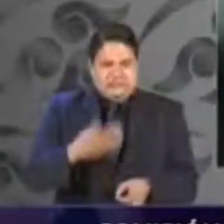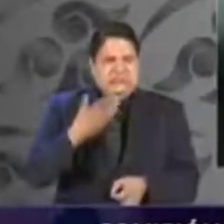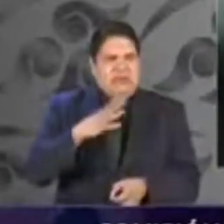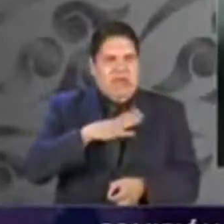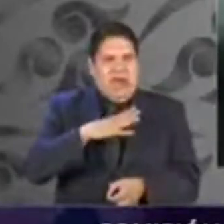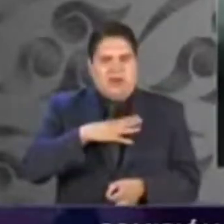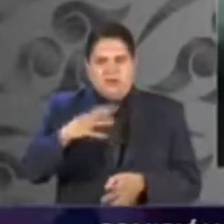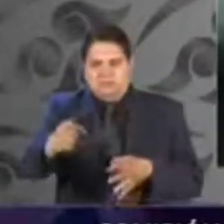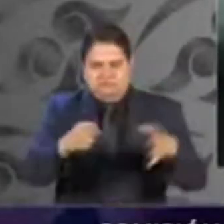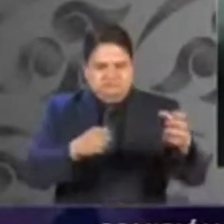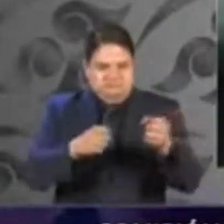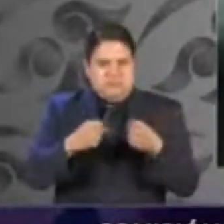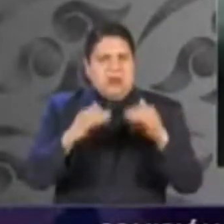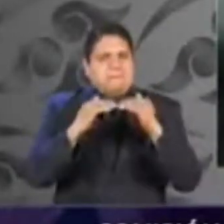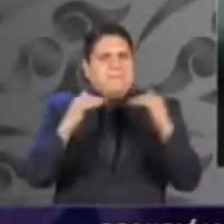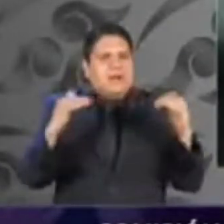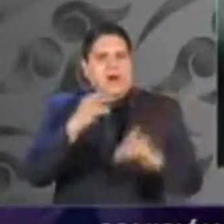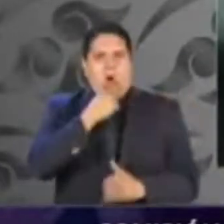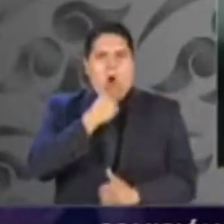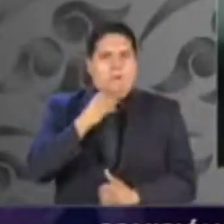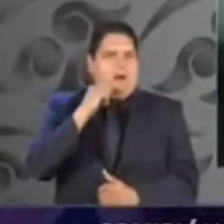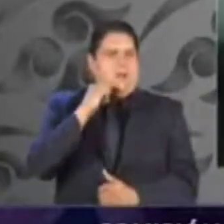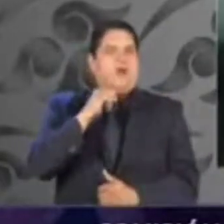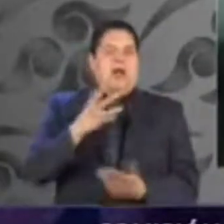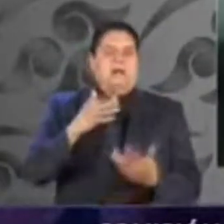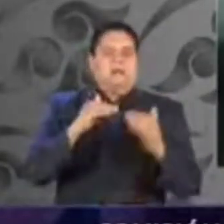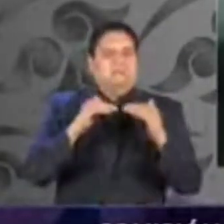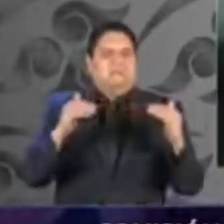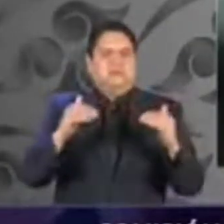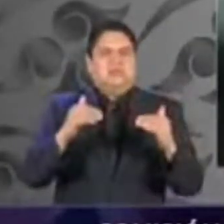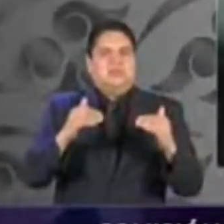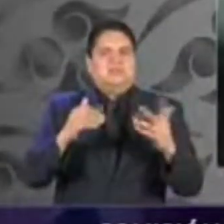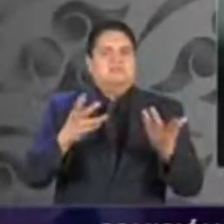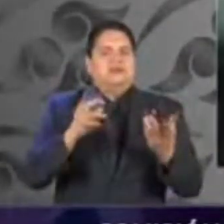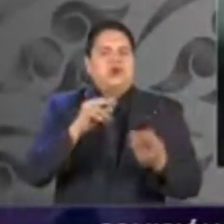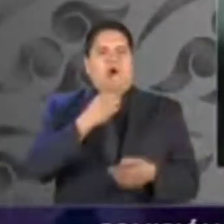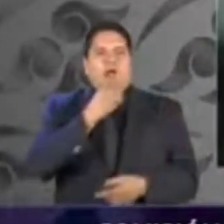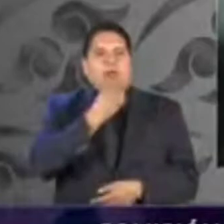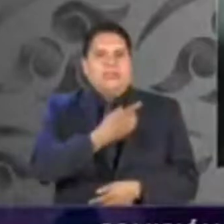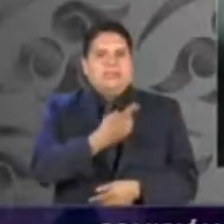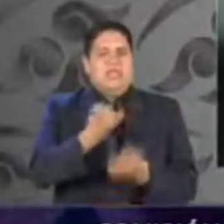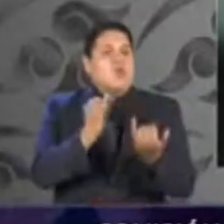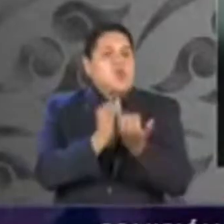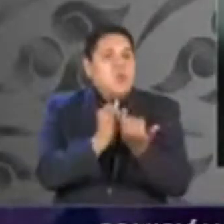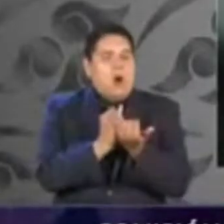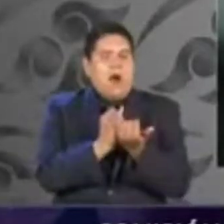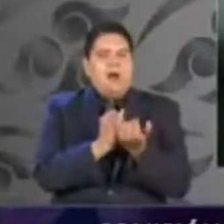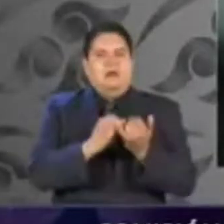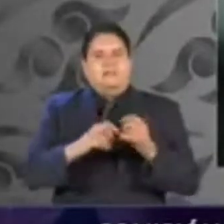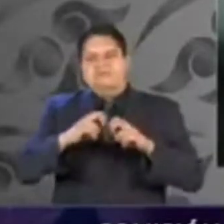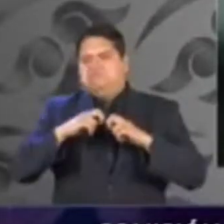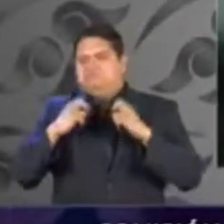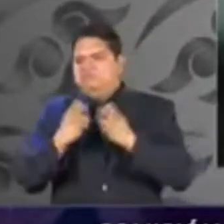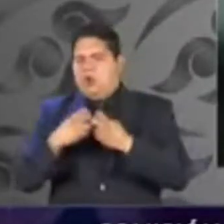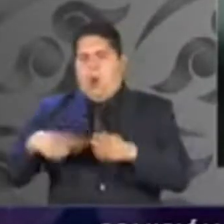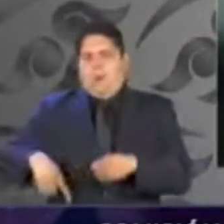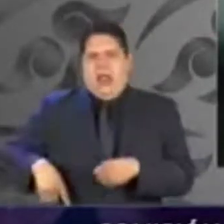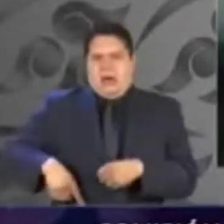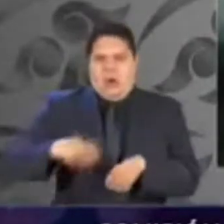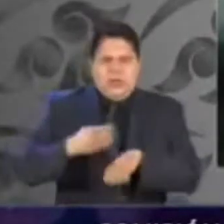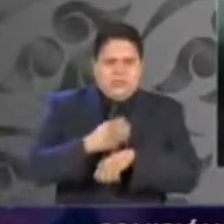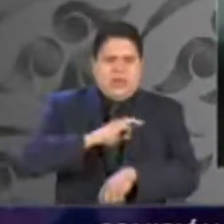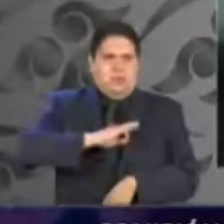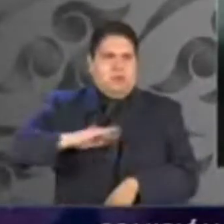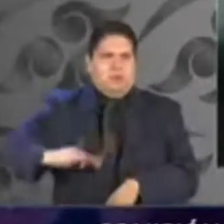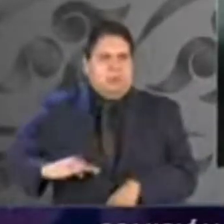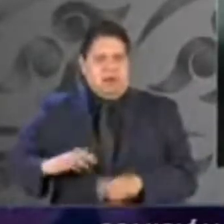tutelable la paridad en órganos constitucionales y en los gabinetes ejecutivos, tanto del orden estatal como